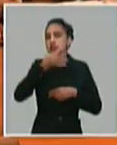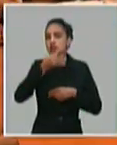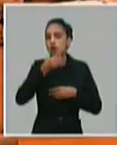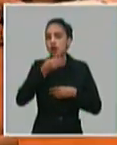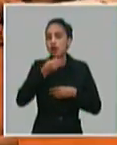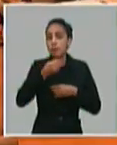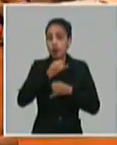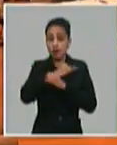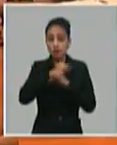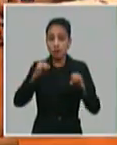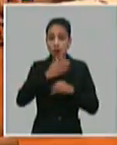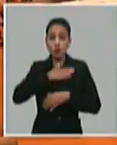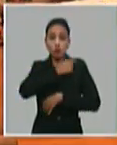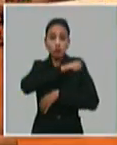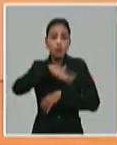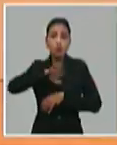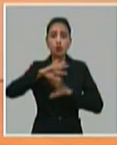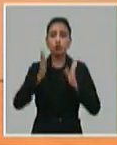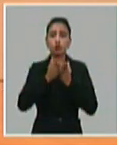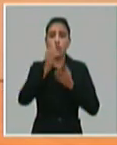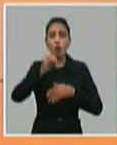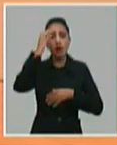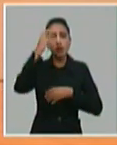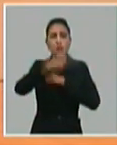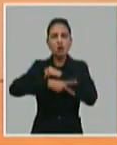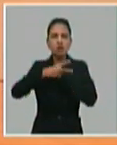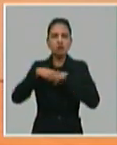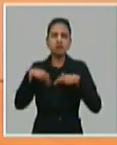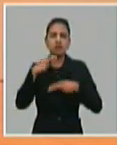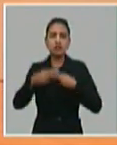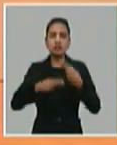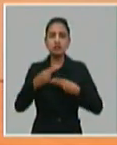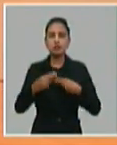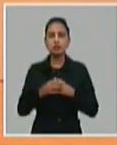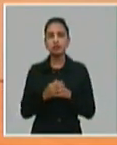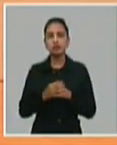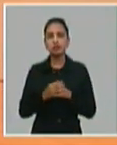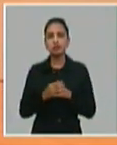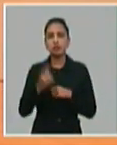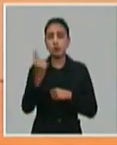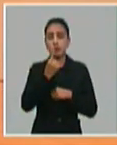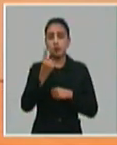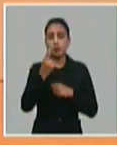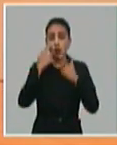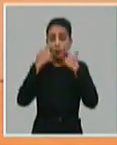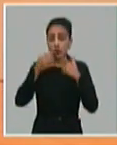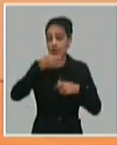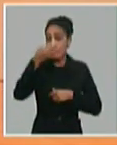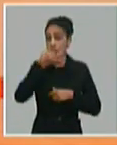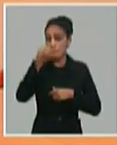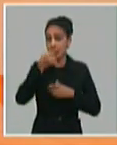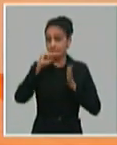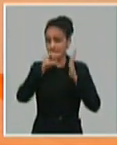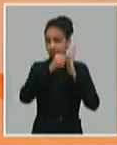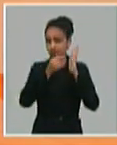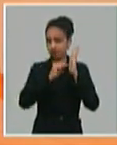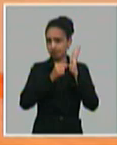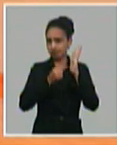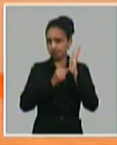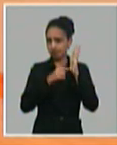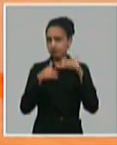todos los organismos del país? Sí, Randy. Primero, creo que es importante puntualizar algunas cuestiones, sobre todo